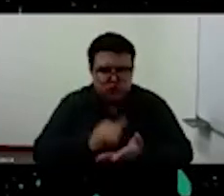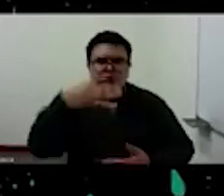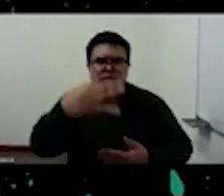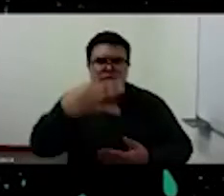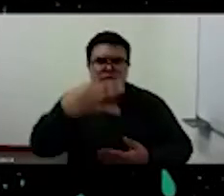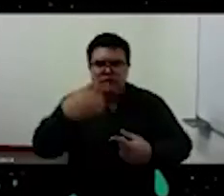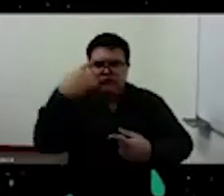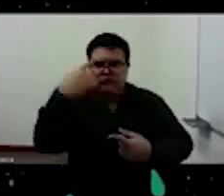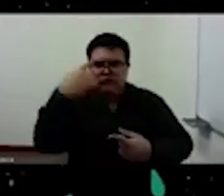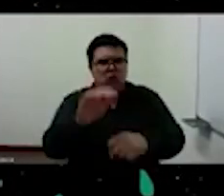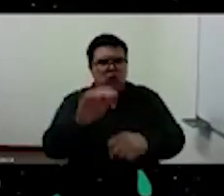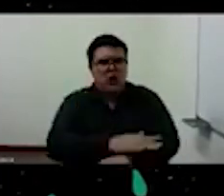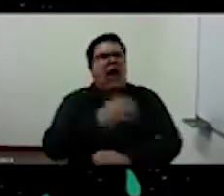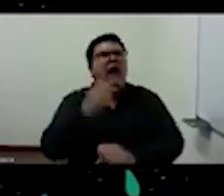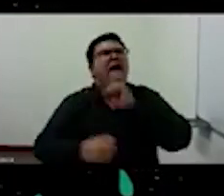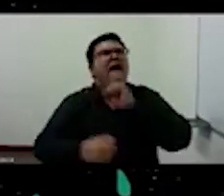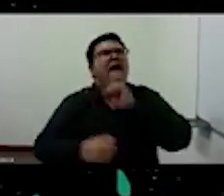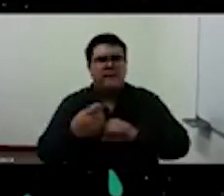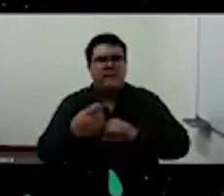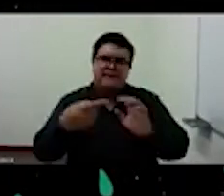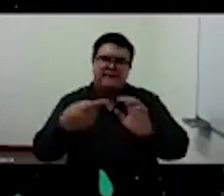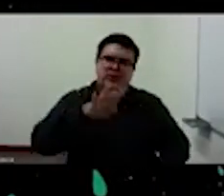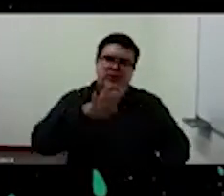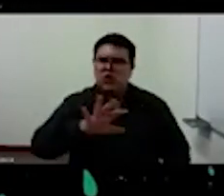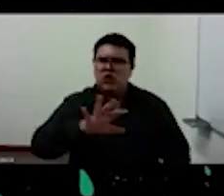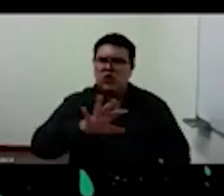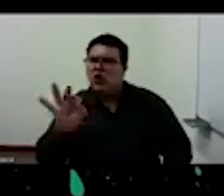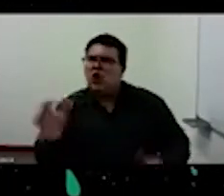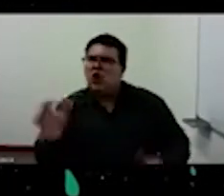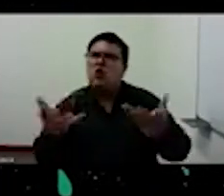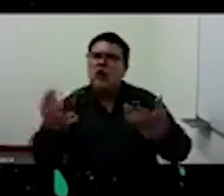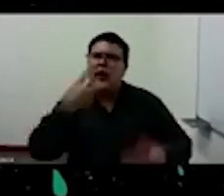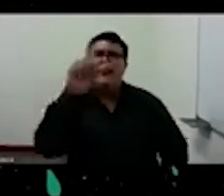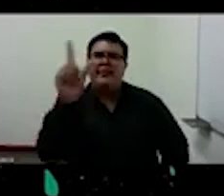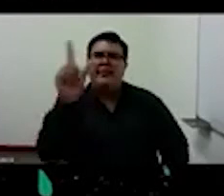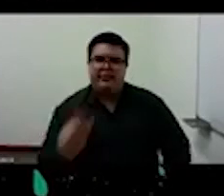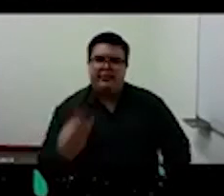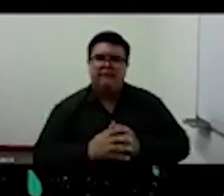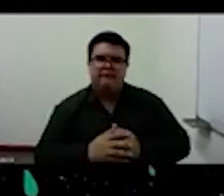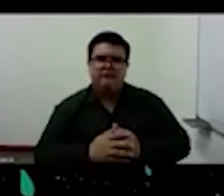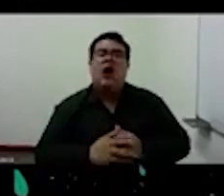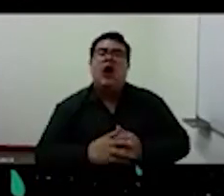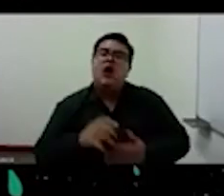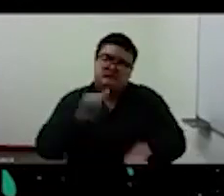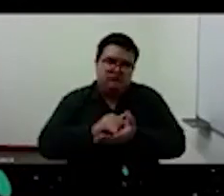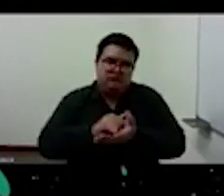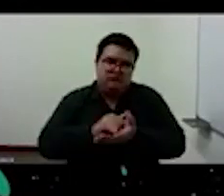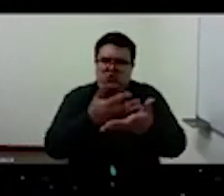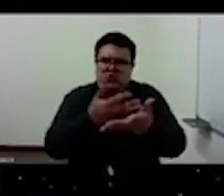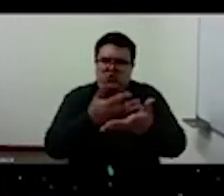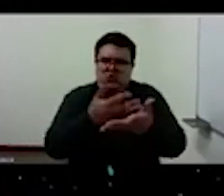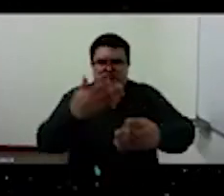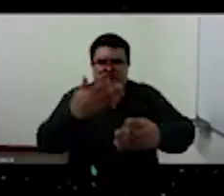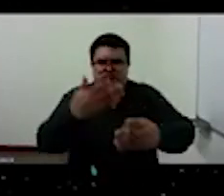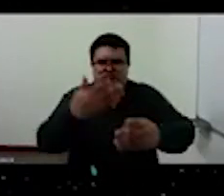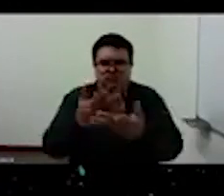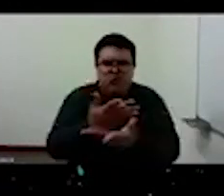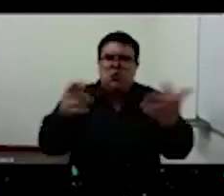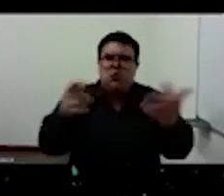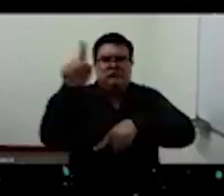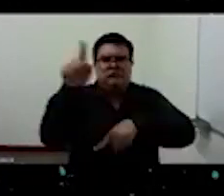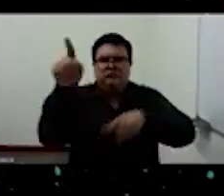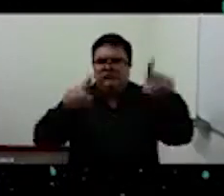siguiente, en Italia, donde muchas cosas se pasaban en los